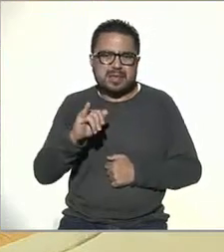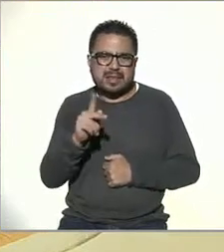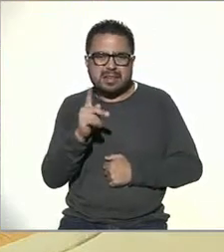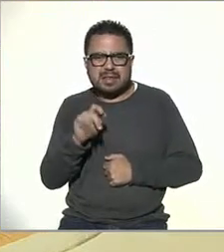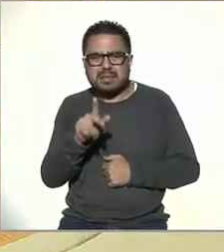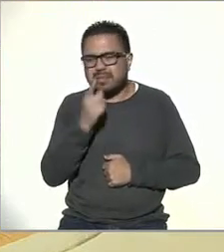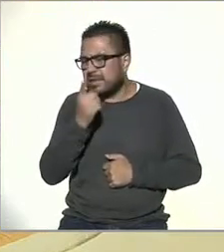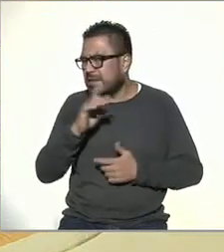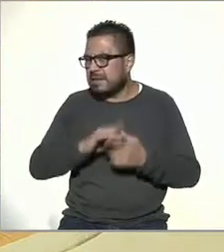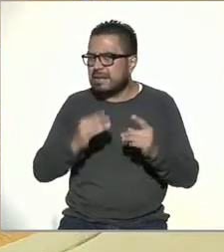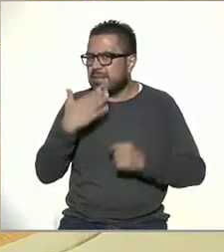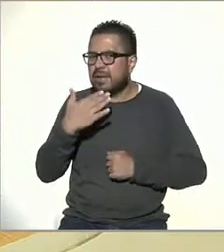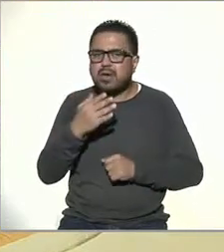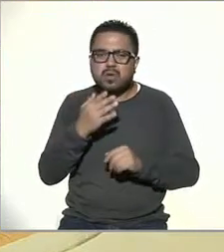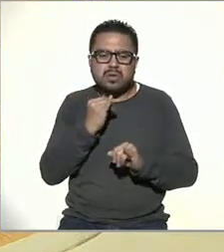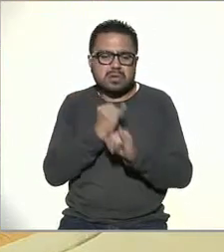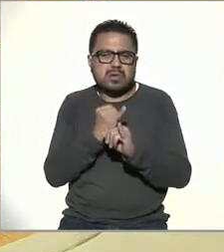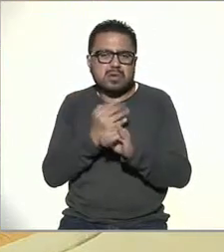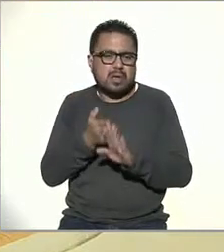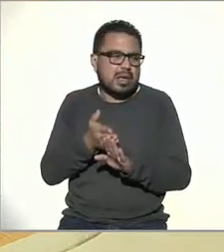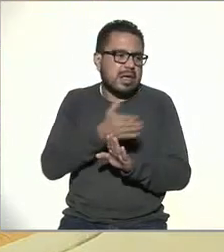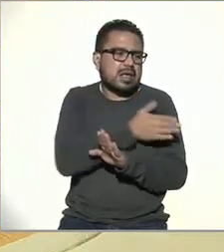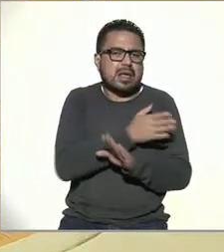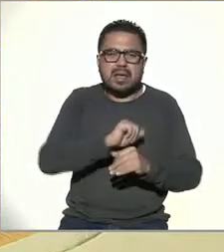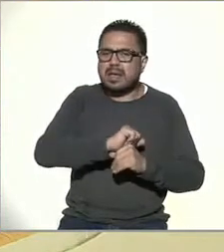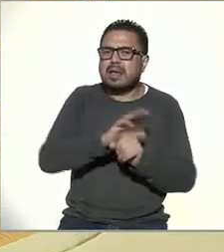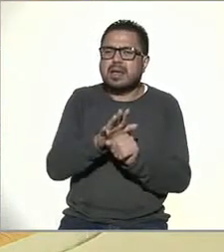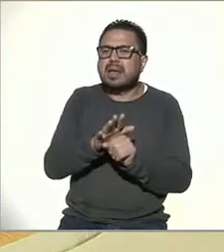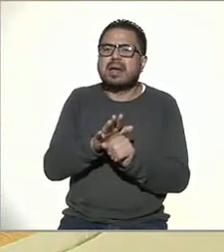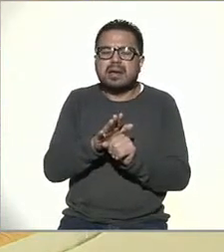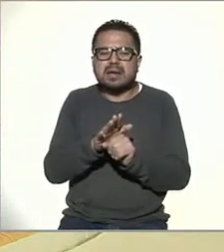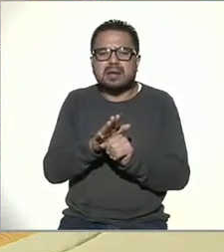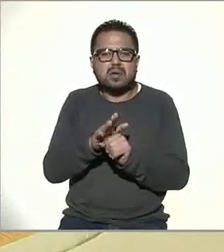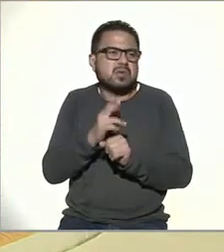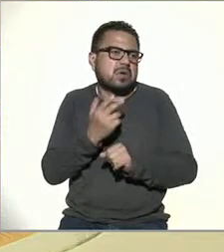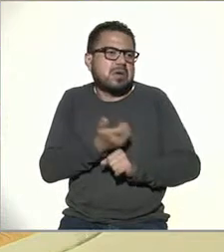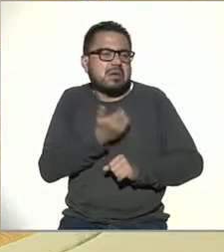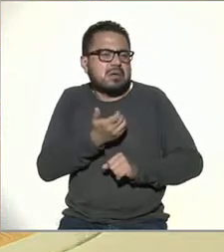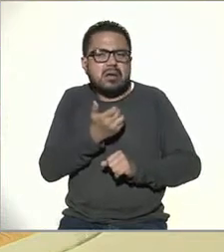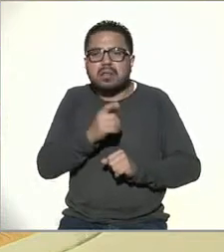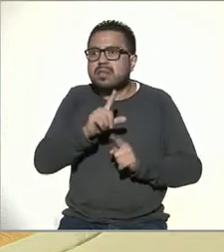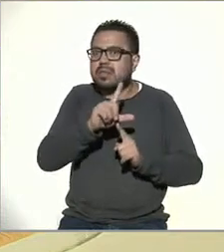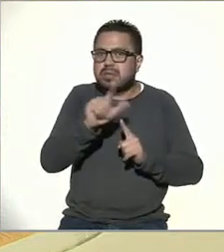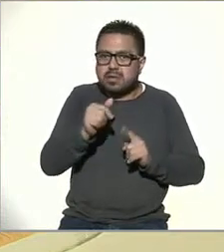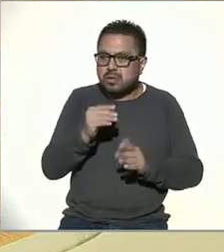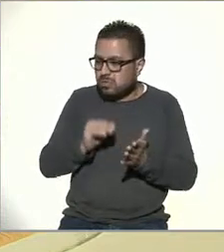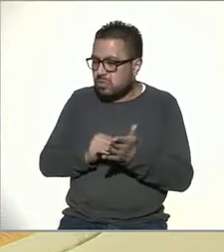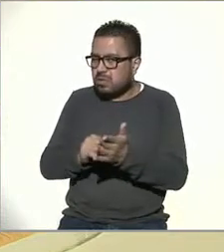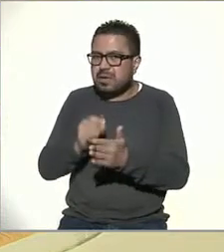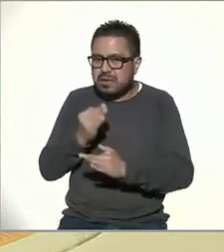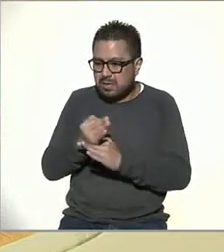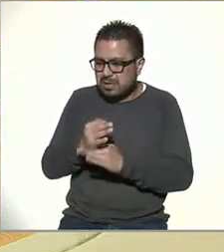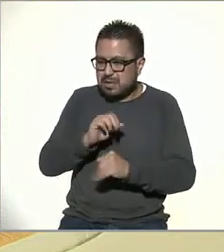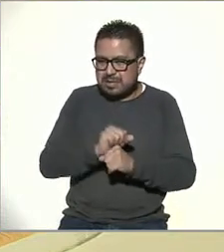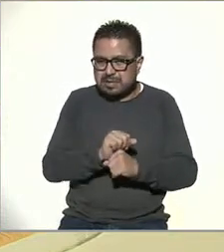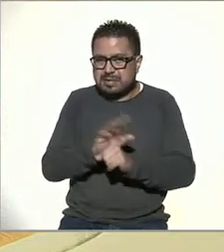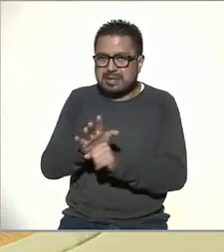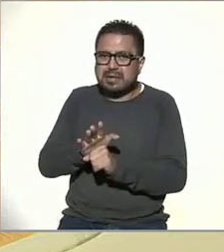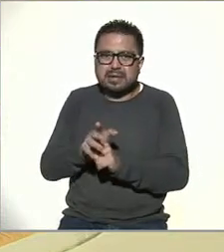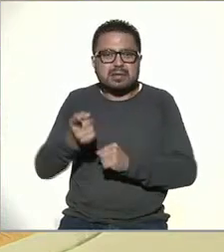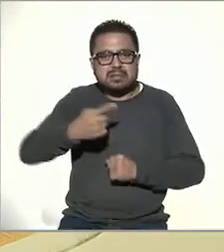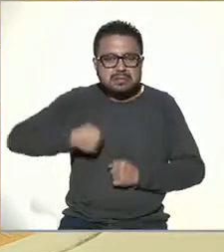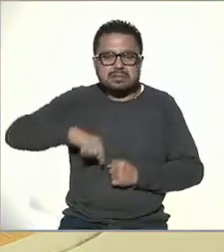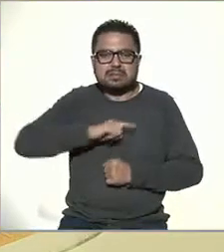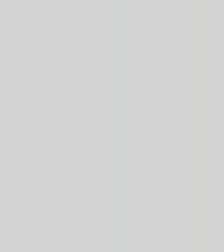utilizamos antes de la pandemia lo utilizamos de una manera lúdica pero después de la pandemia y durante la pandemia porque todavía sigue la pandemia este pues